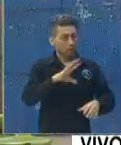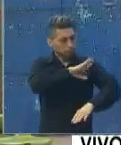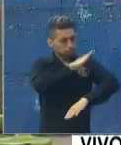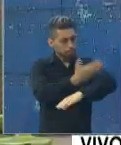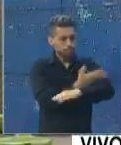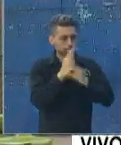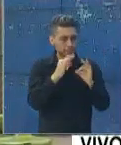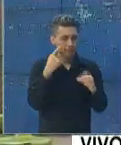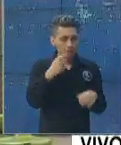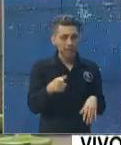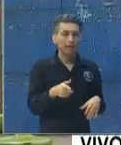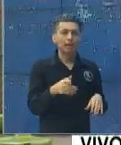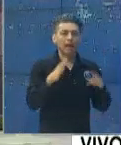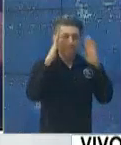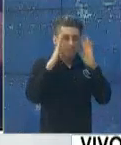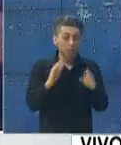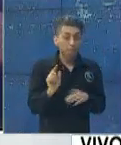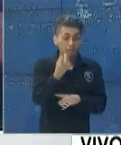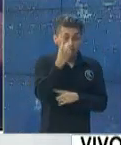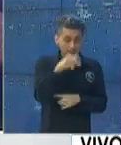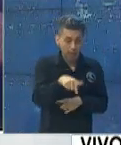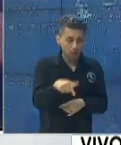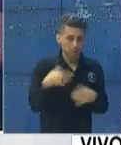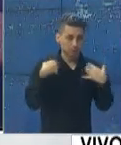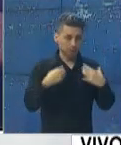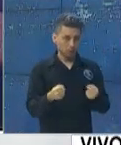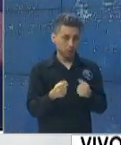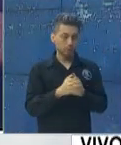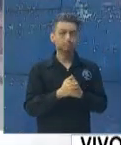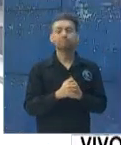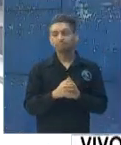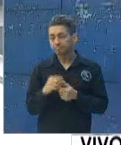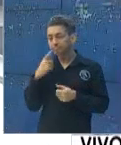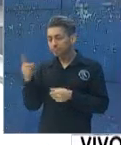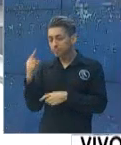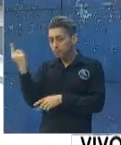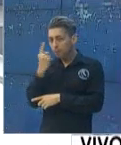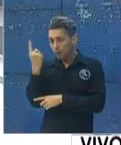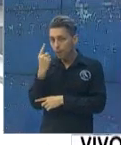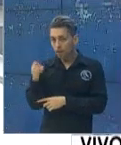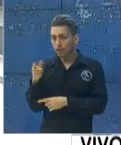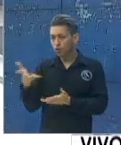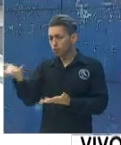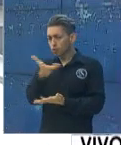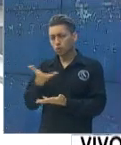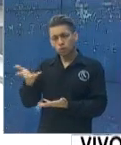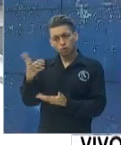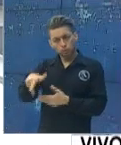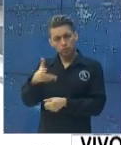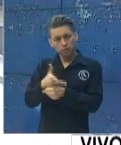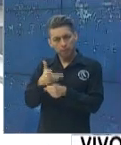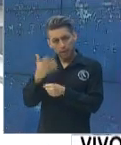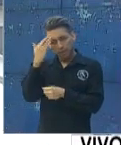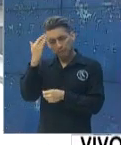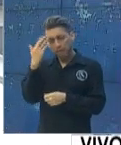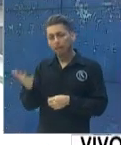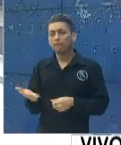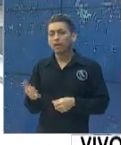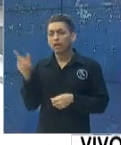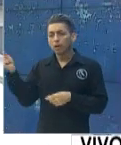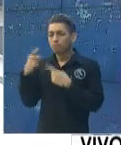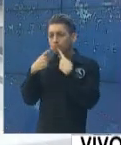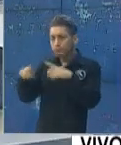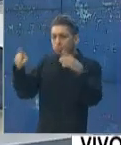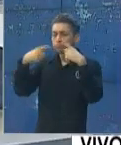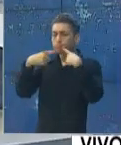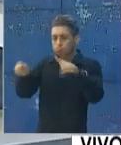esta parte de atención primaria en salud. Parte importante, y ya la población lo maneja e incluso ustedes divulgan las